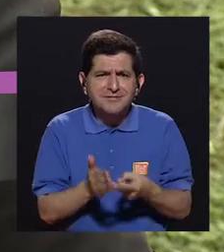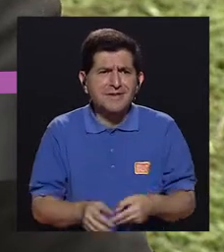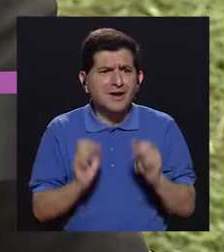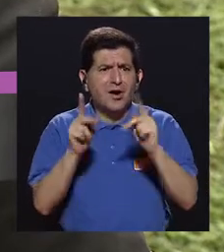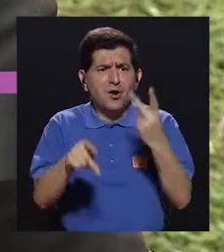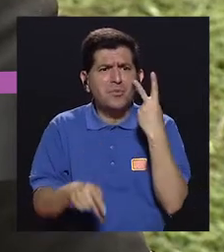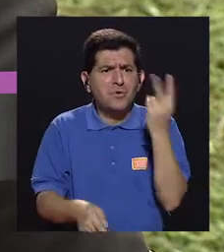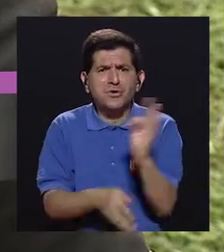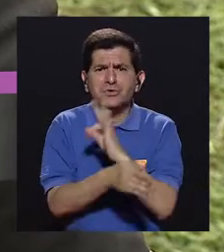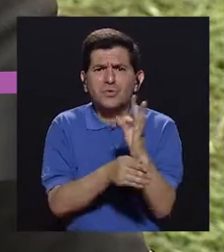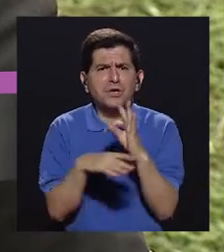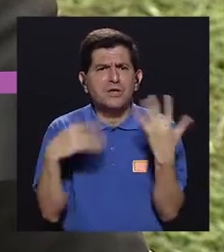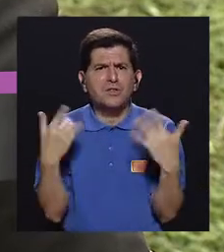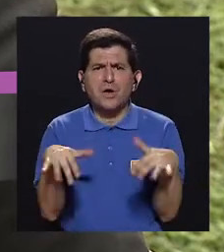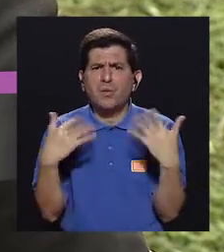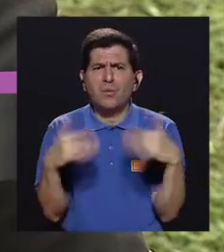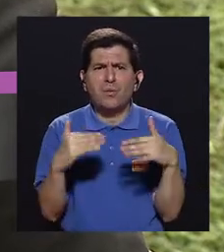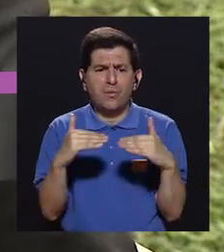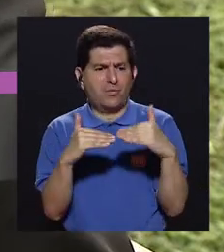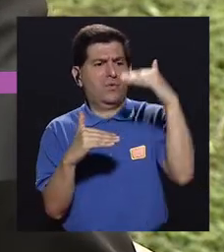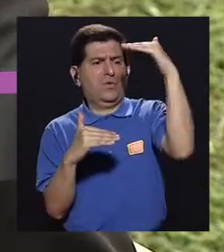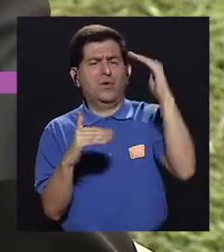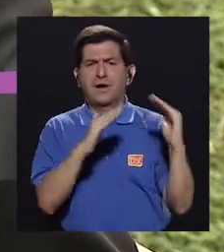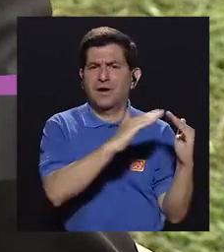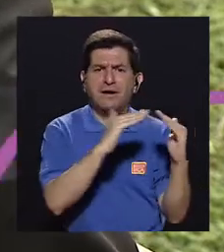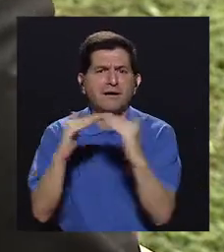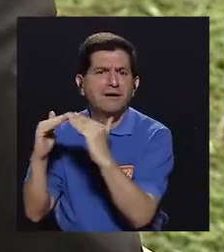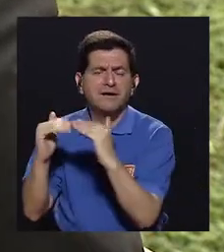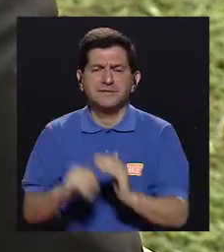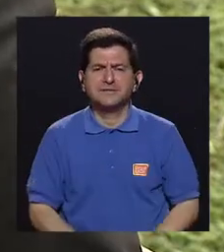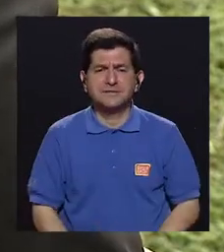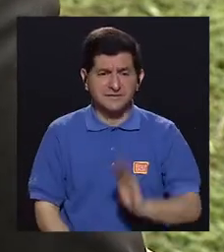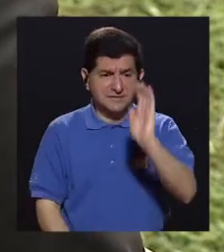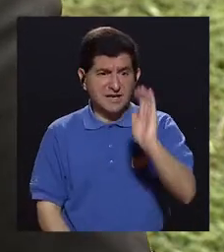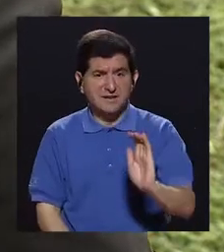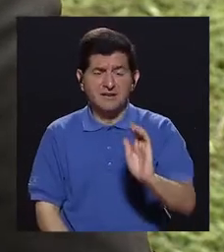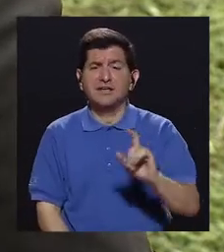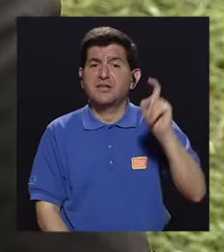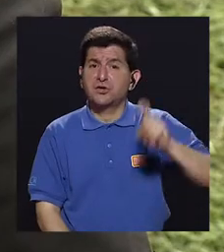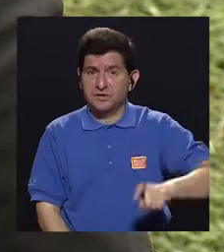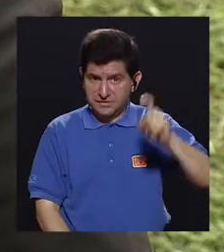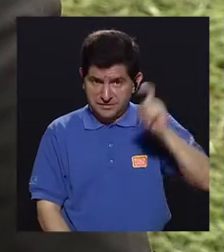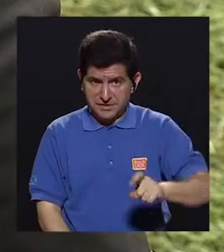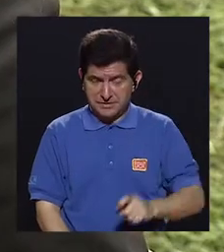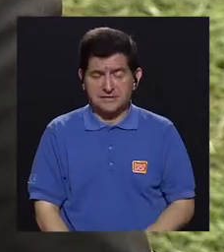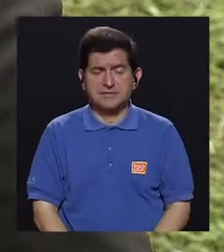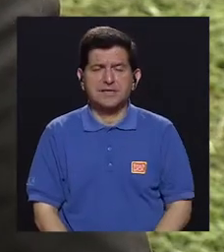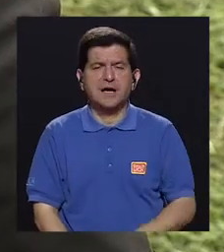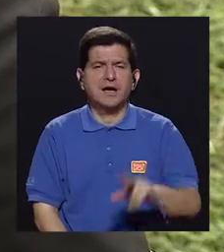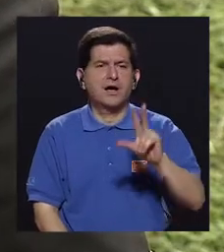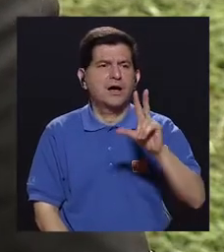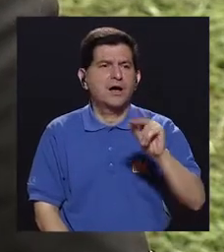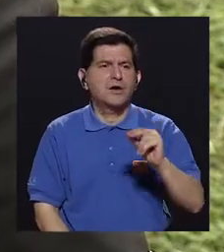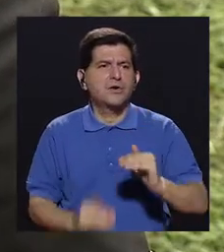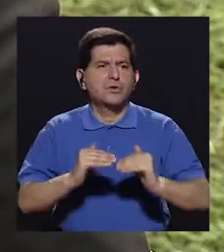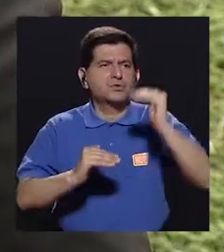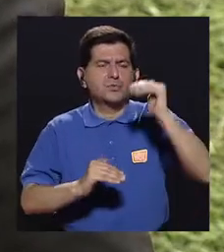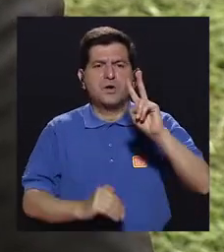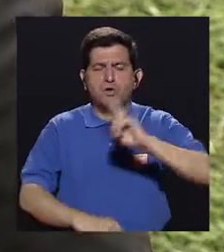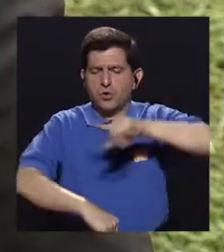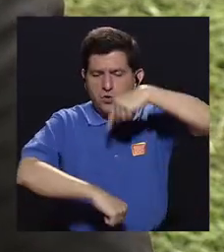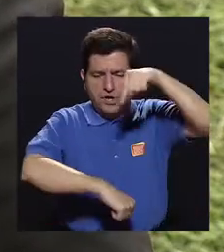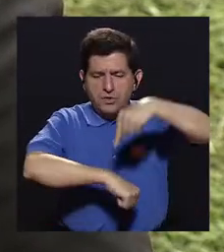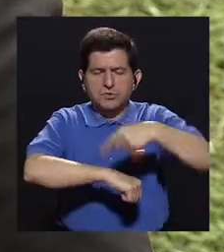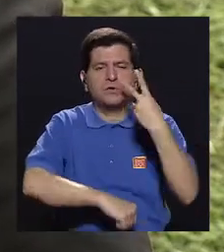viendo televisión es muy alta en los hogares. Entonces es un niño que requiere también no pasar más de dos horas